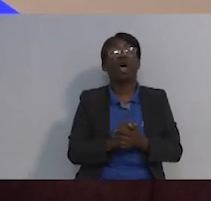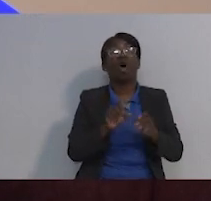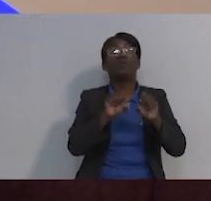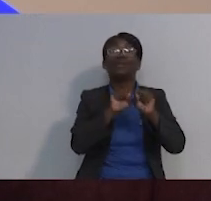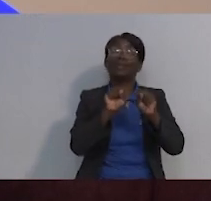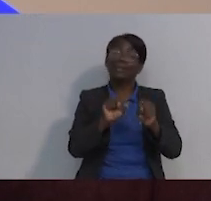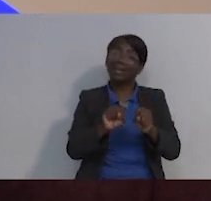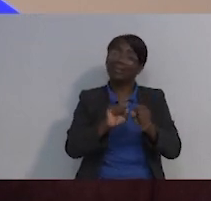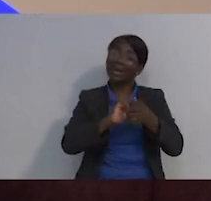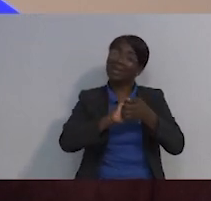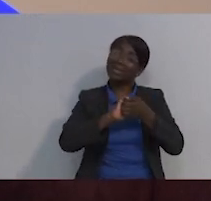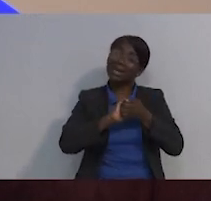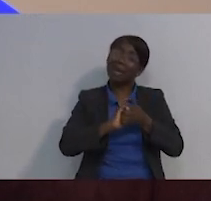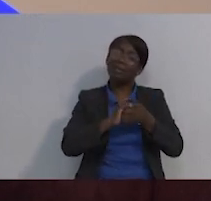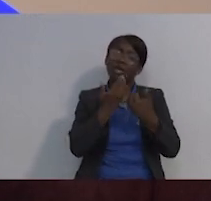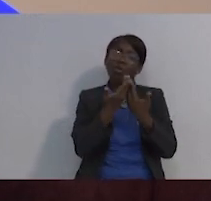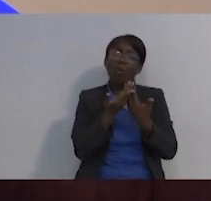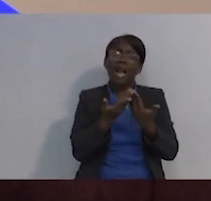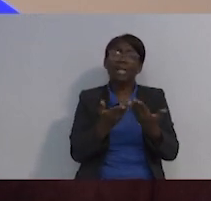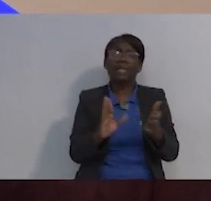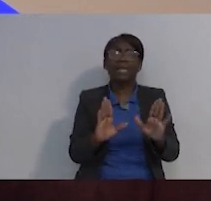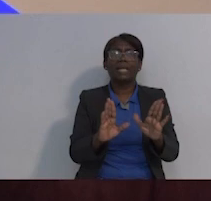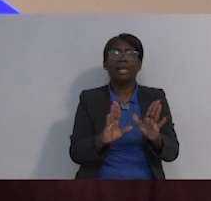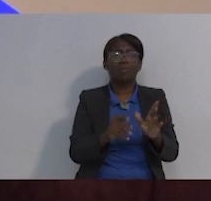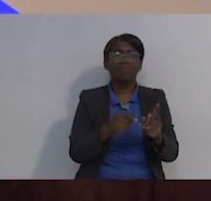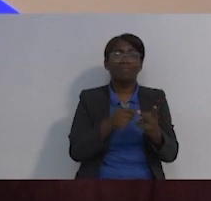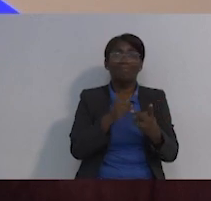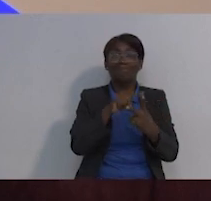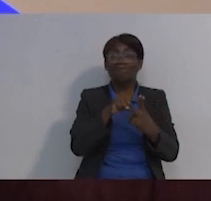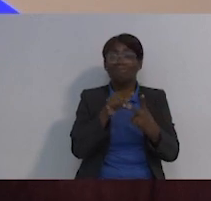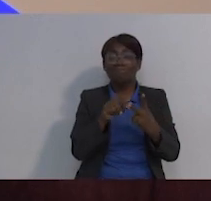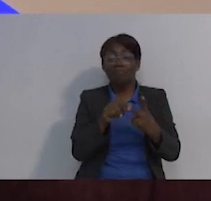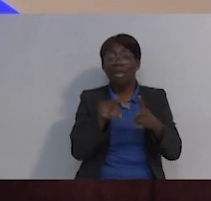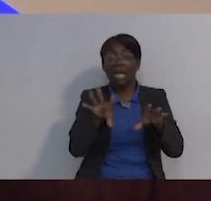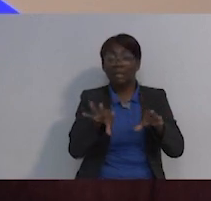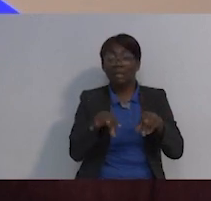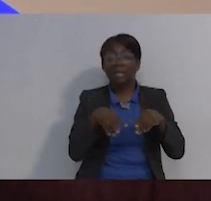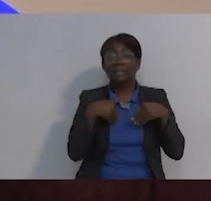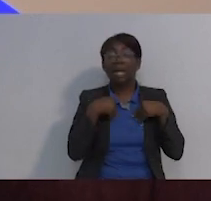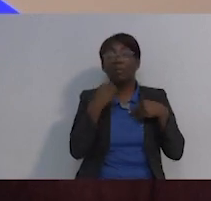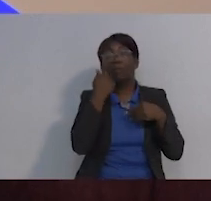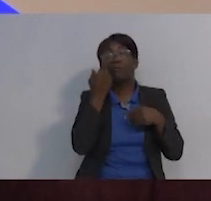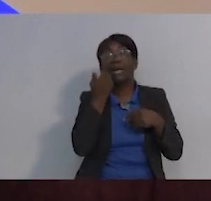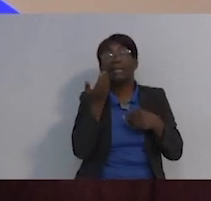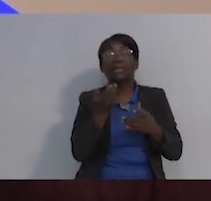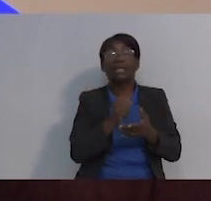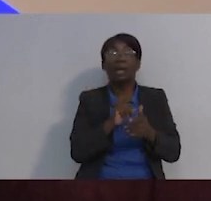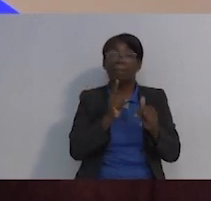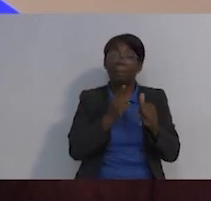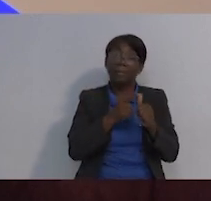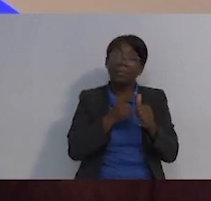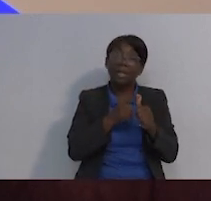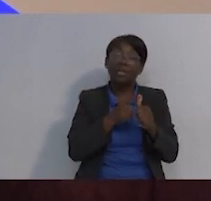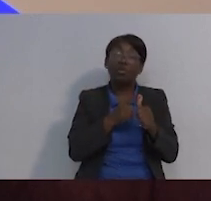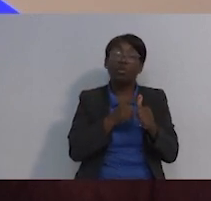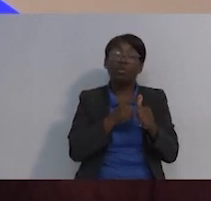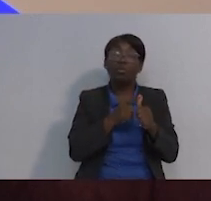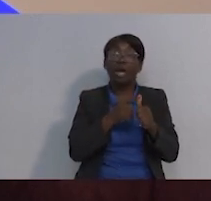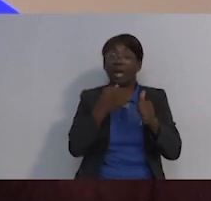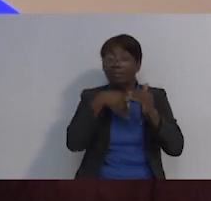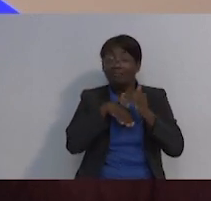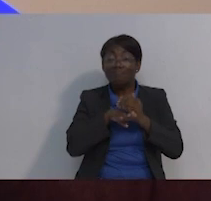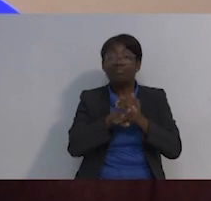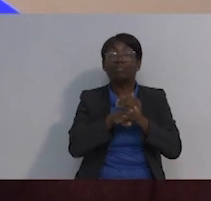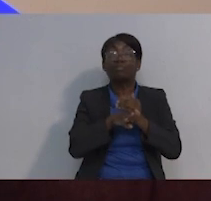Y es sencillo porque en realidad nosotros somos un sistema amigable, donde cualquiera de las dos